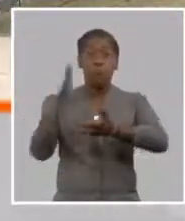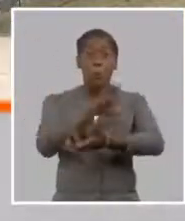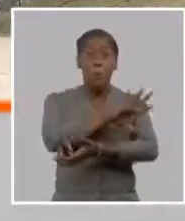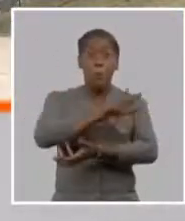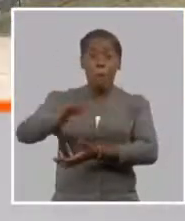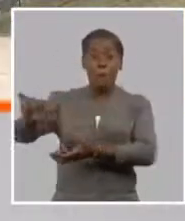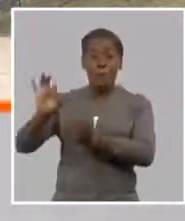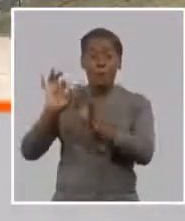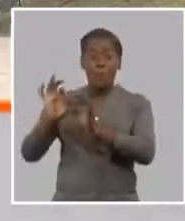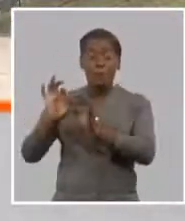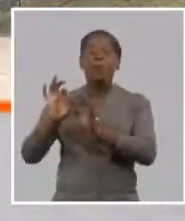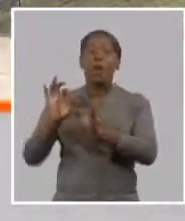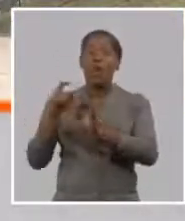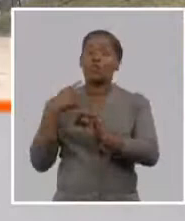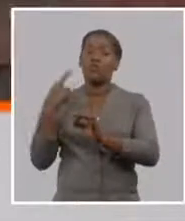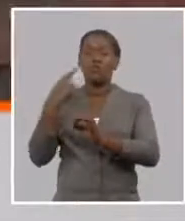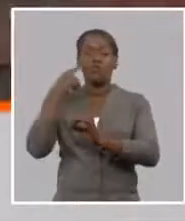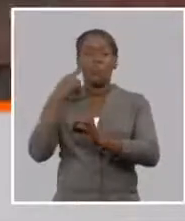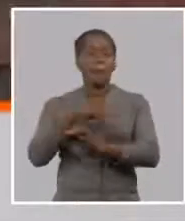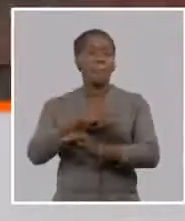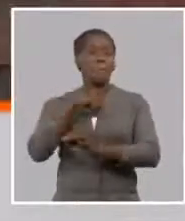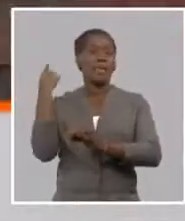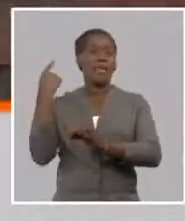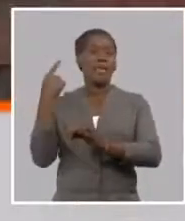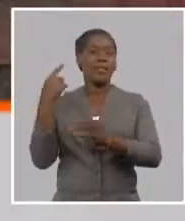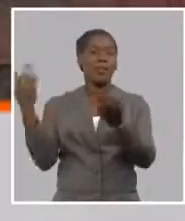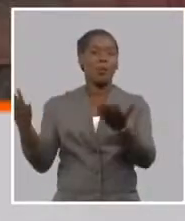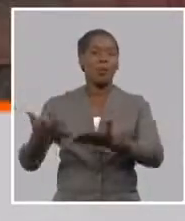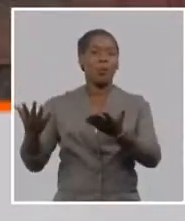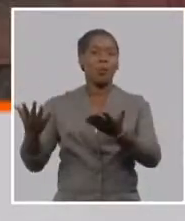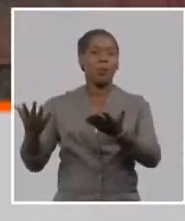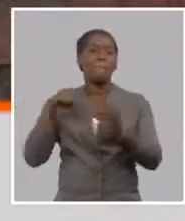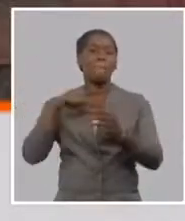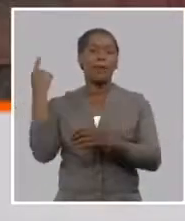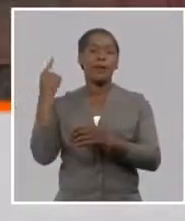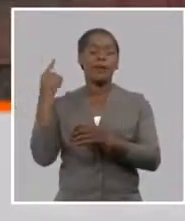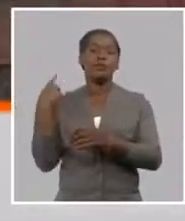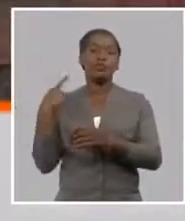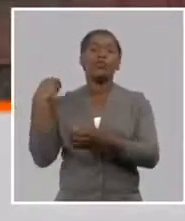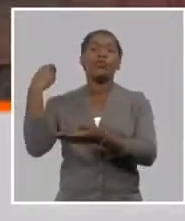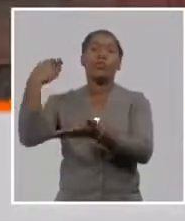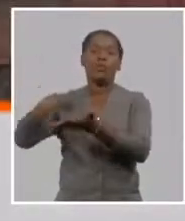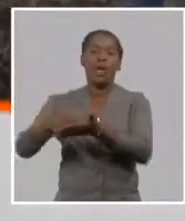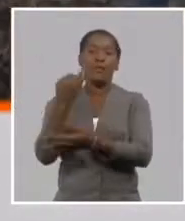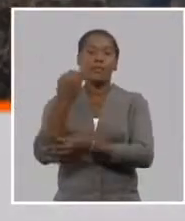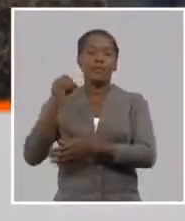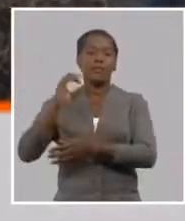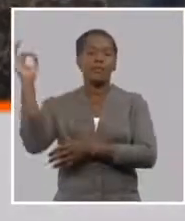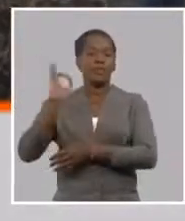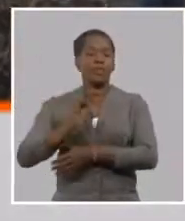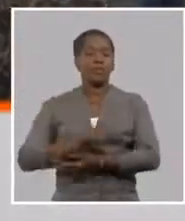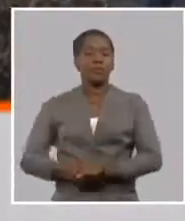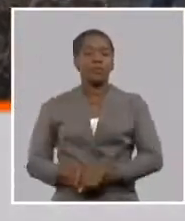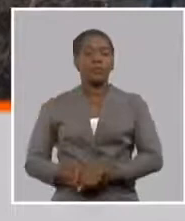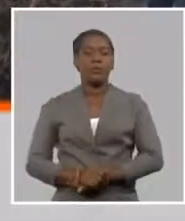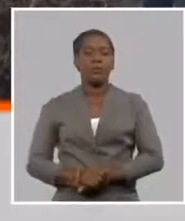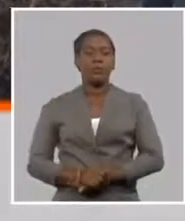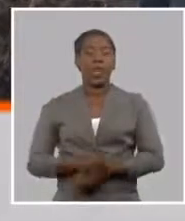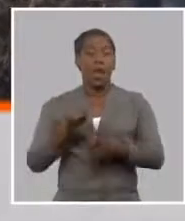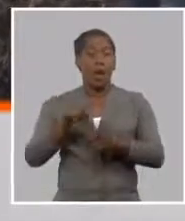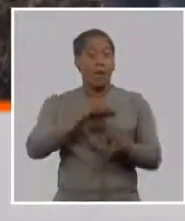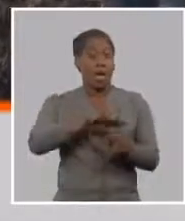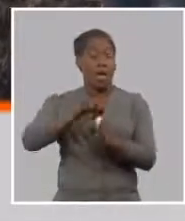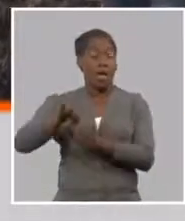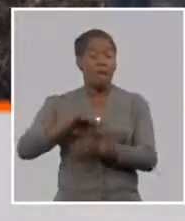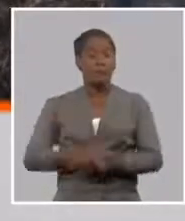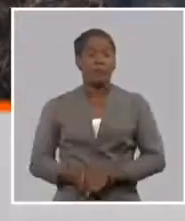ese por ciento de indemnización se aumentó o sea con costos a la empresa de seguro también aumentamos un 70% a un 90% la indemnización